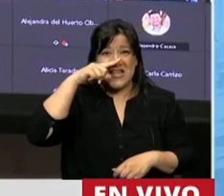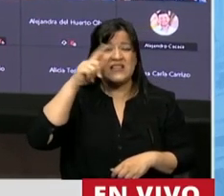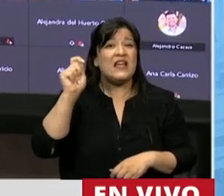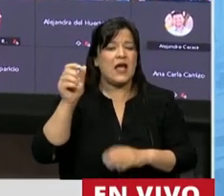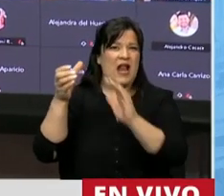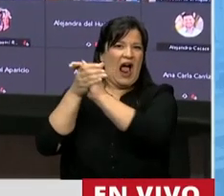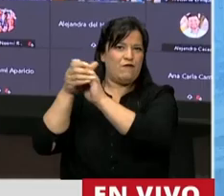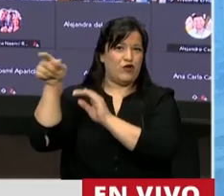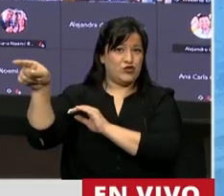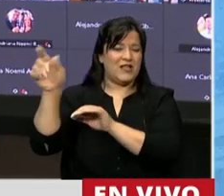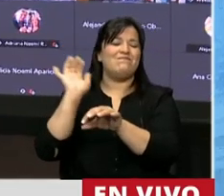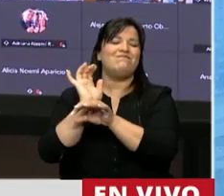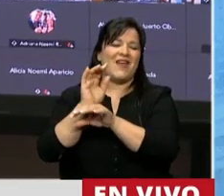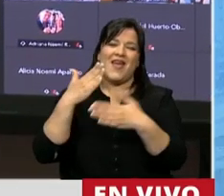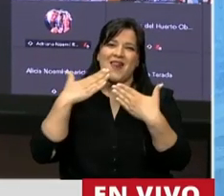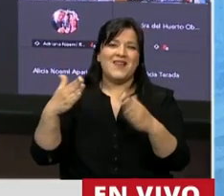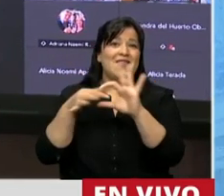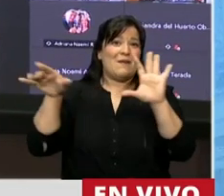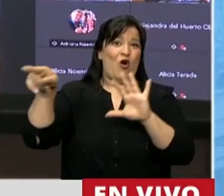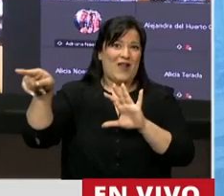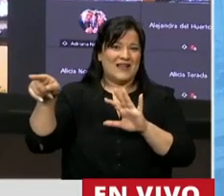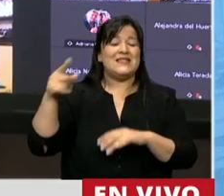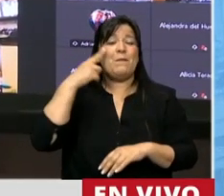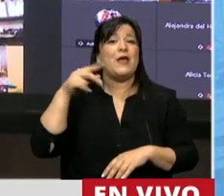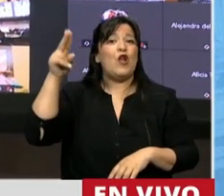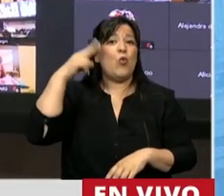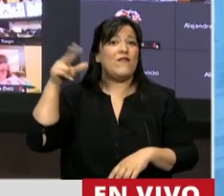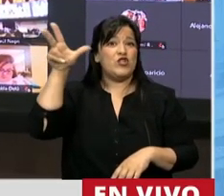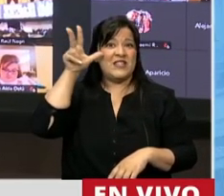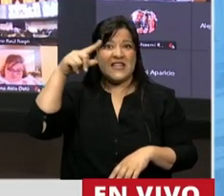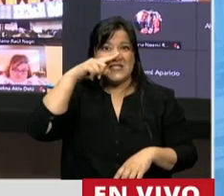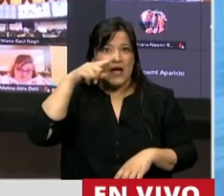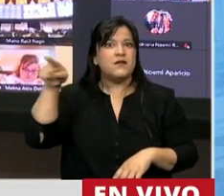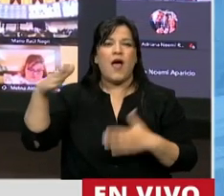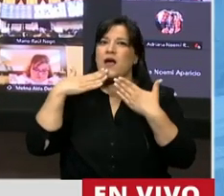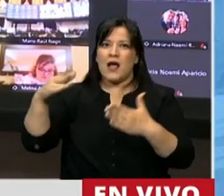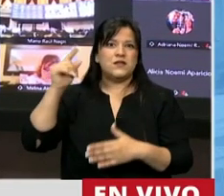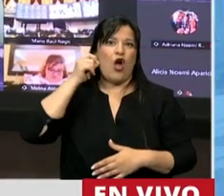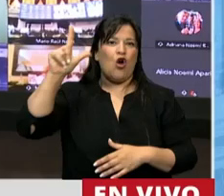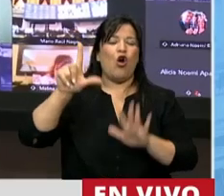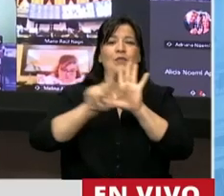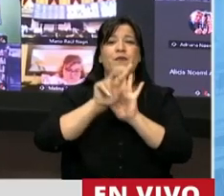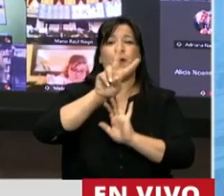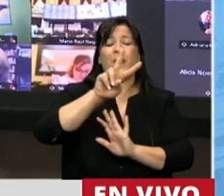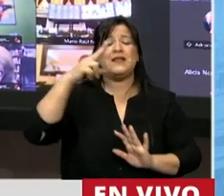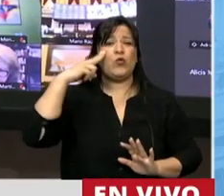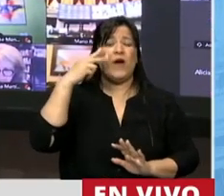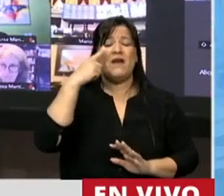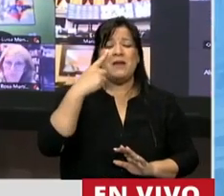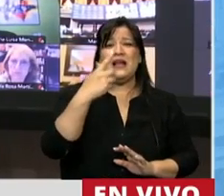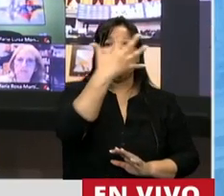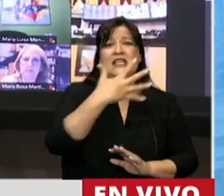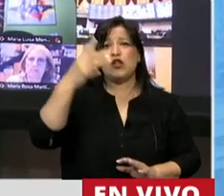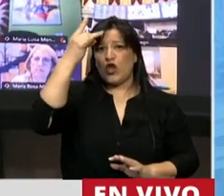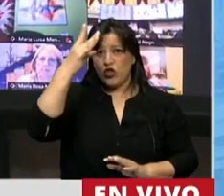Alfonsín, al padre de la democracia, que en 1987 logró que este Congreso apruebe la ley 23.512 y además